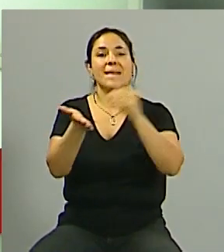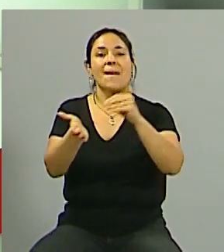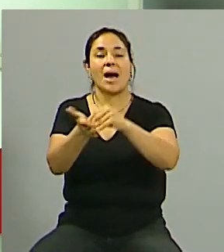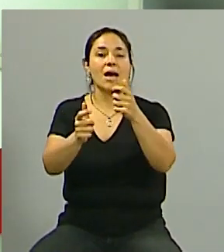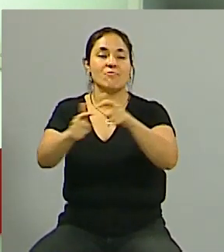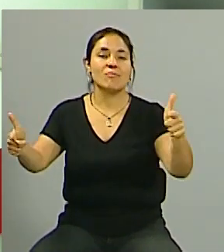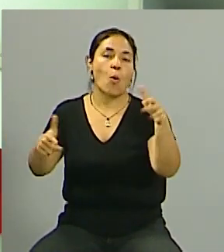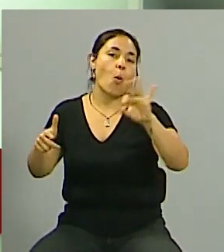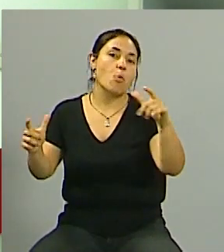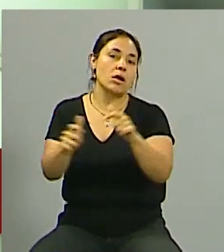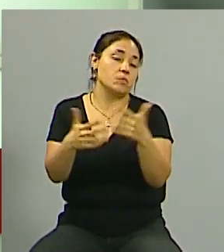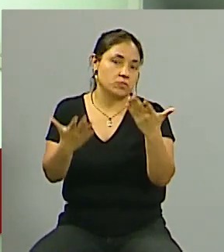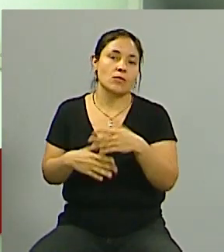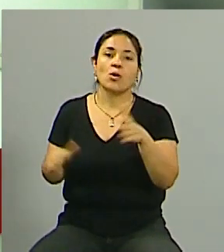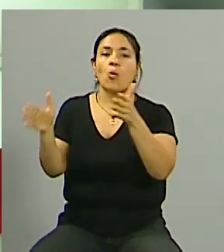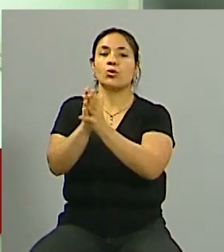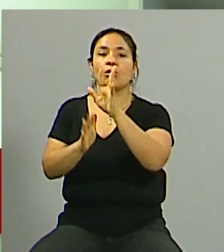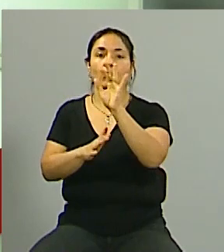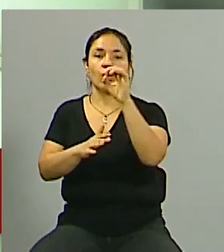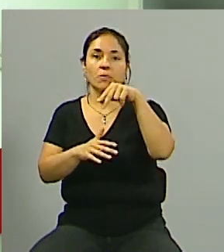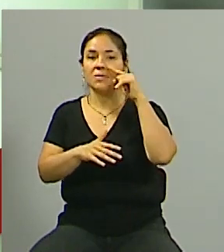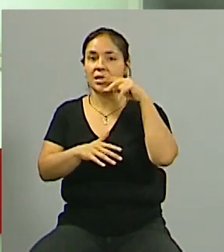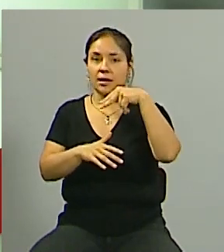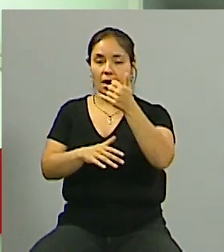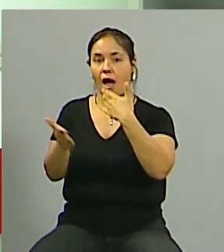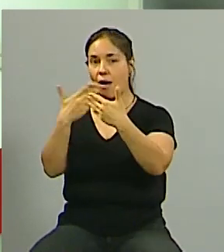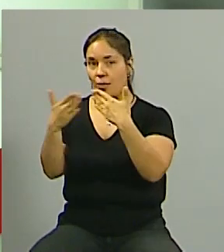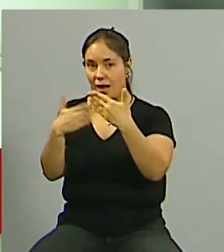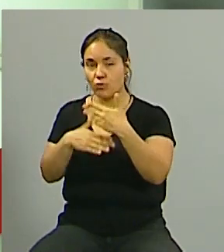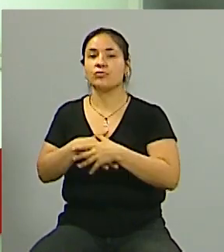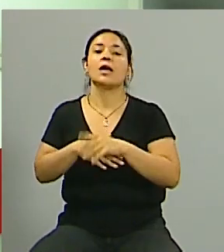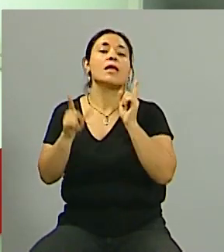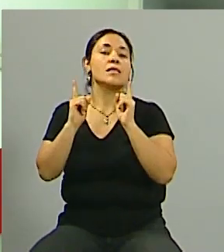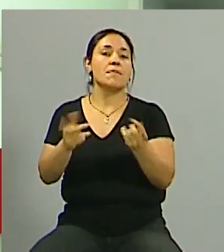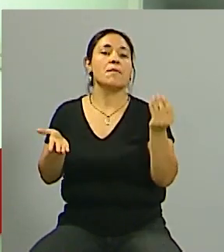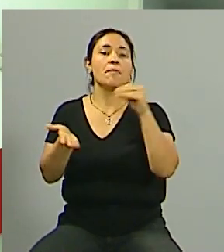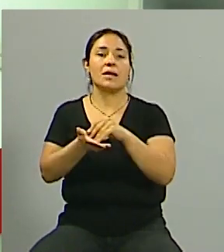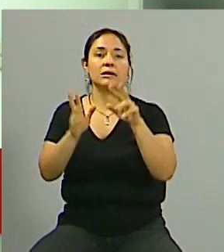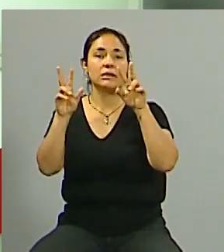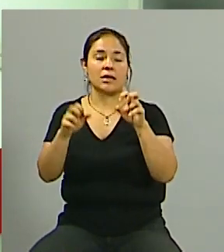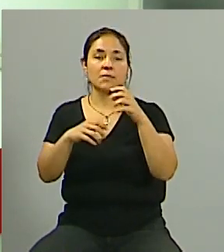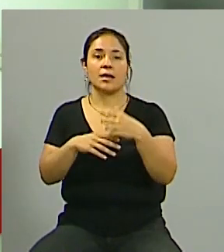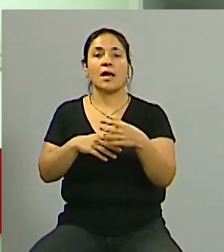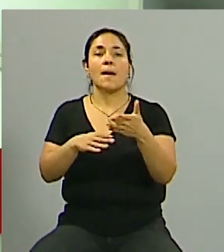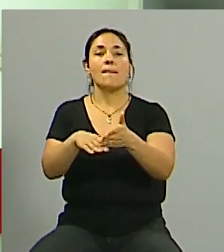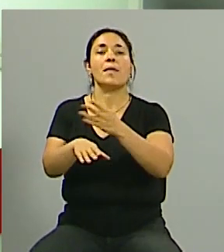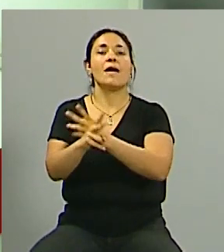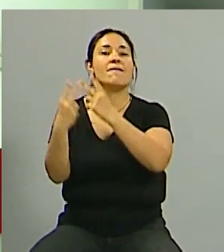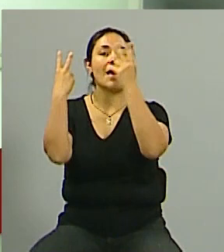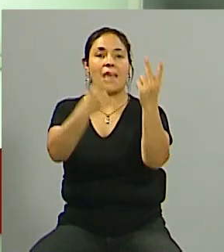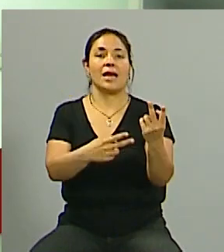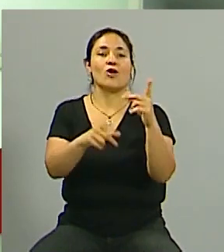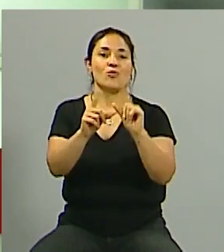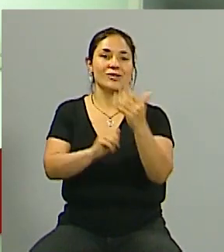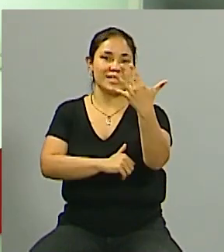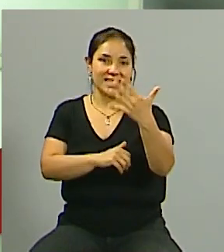Mendoza. Lo vamos a hablar con Romina Ríos de la ONG Protectora. Y también queremos hablar del previaje 5, pasó el último fin de